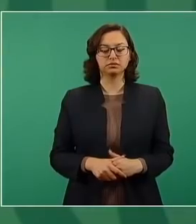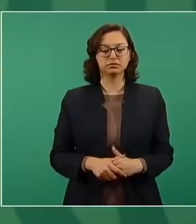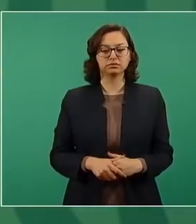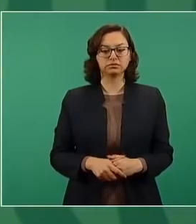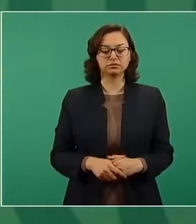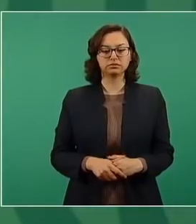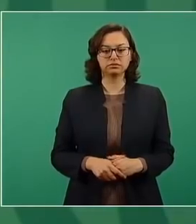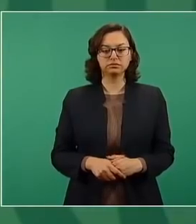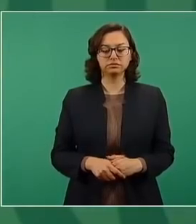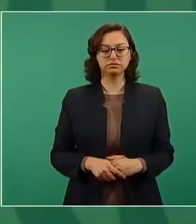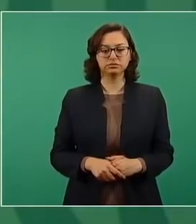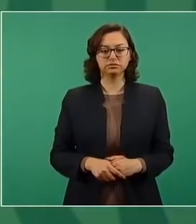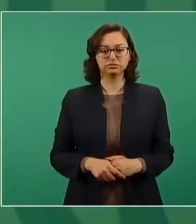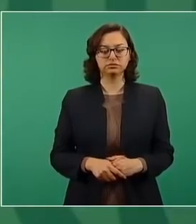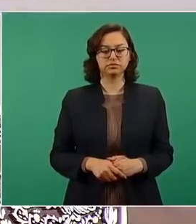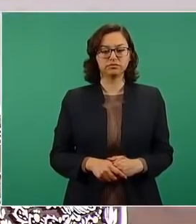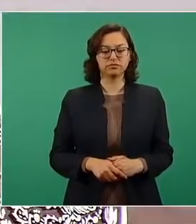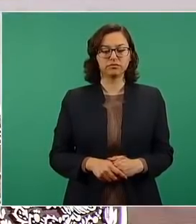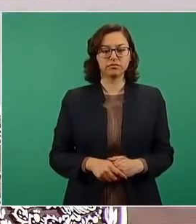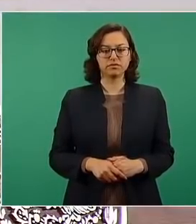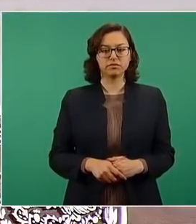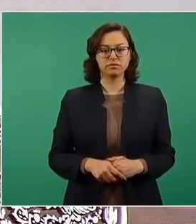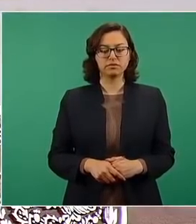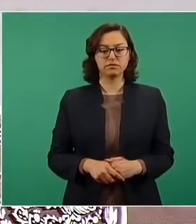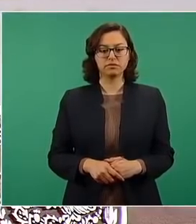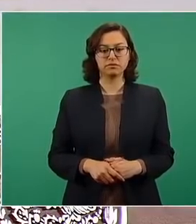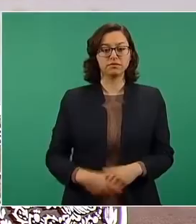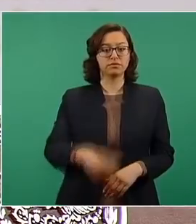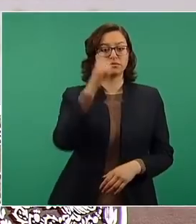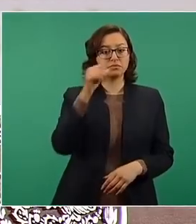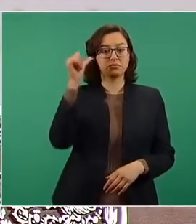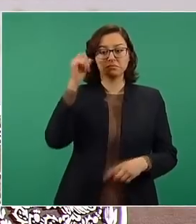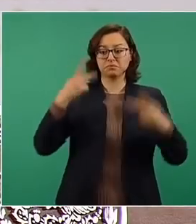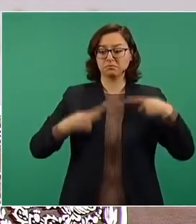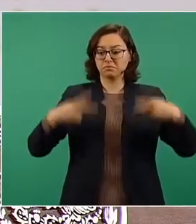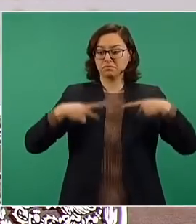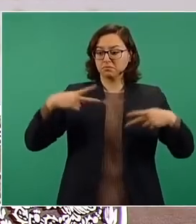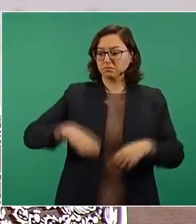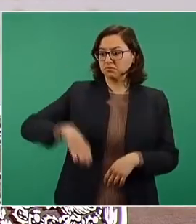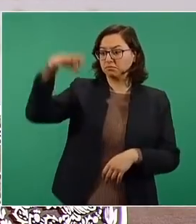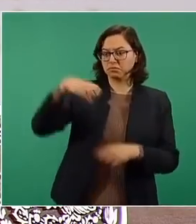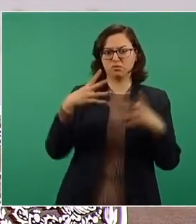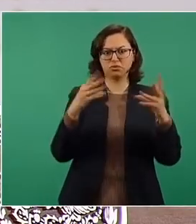se vacunó a muchos adultos mayores en el país.